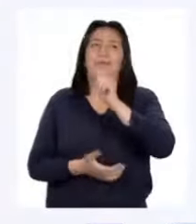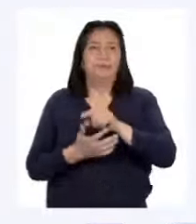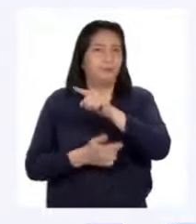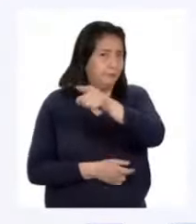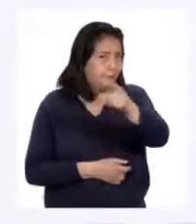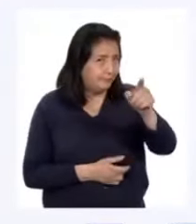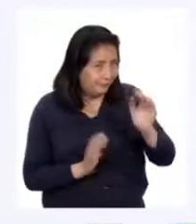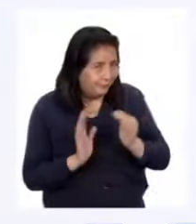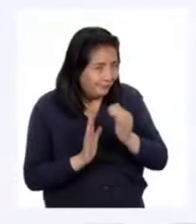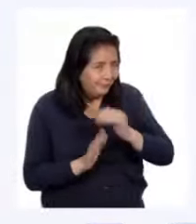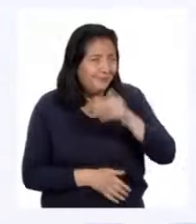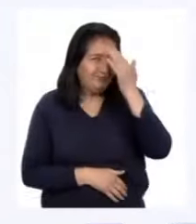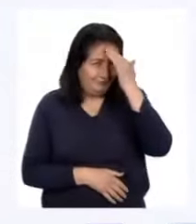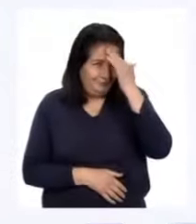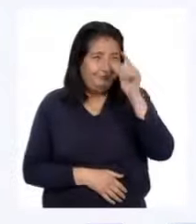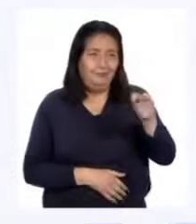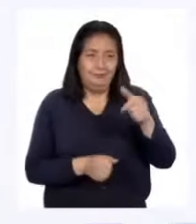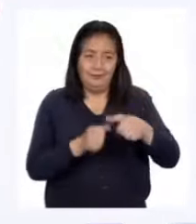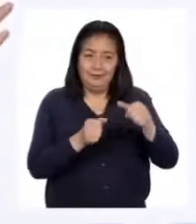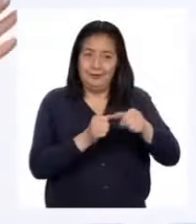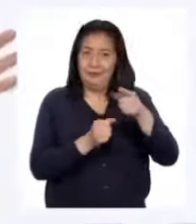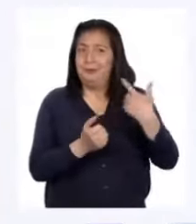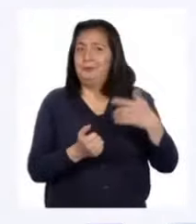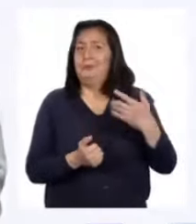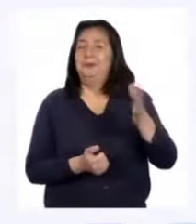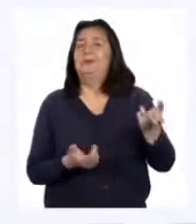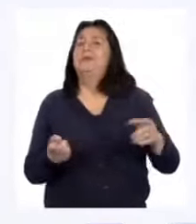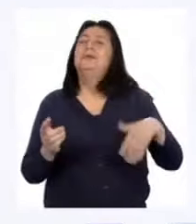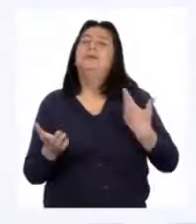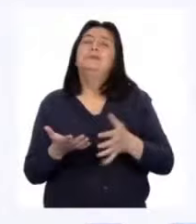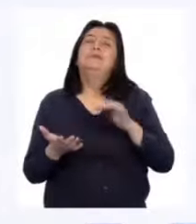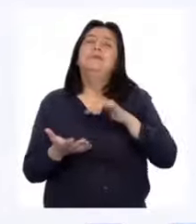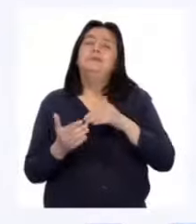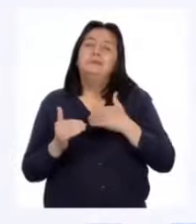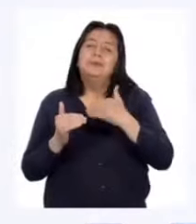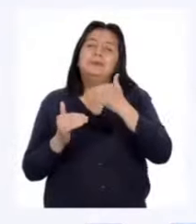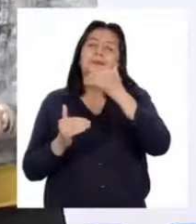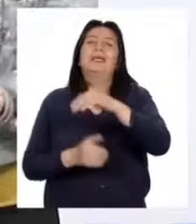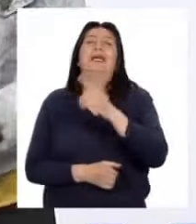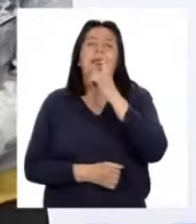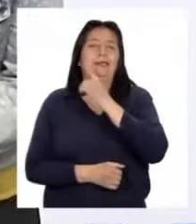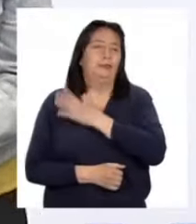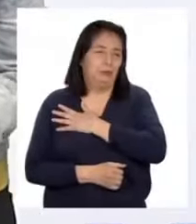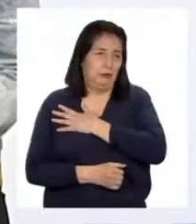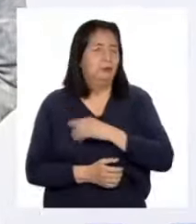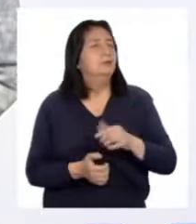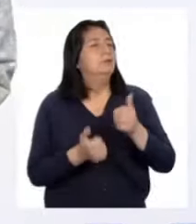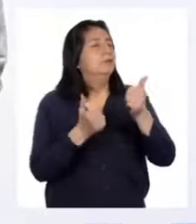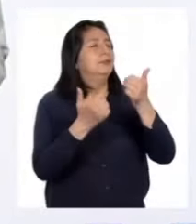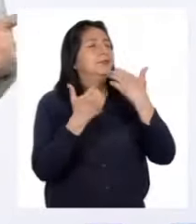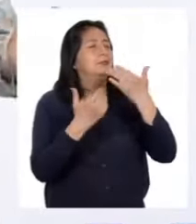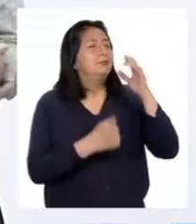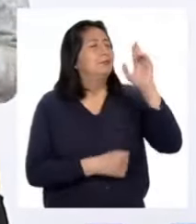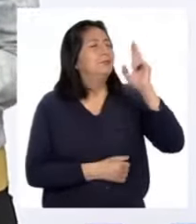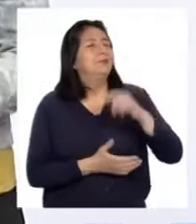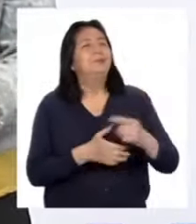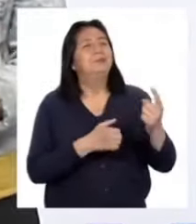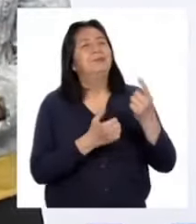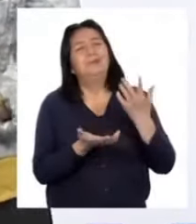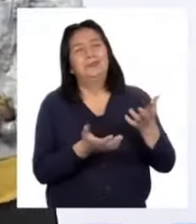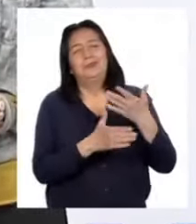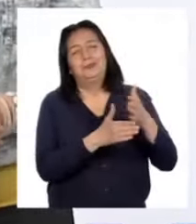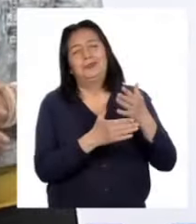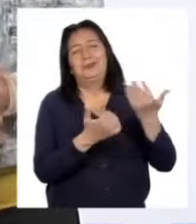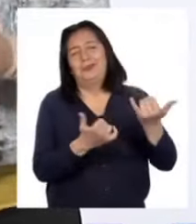en casa también sabrán más sobre ese número mágico cuando lleguen al nivel secundaria. No se preocupen. Muchas gracias, profesora, por todo lo que nos ha